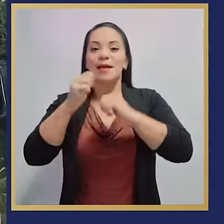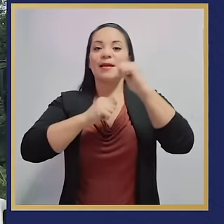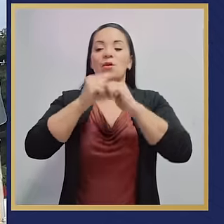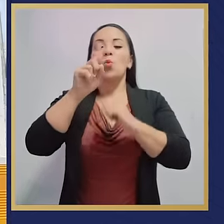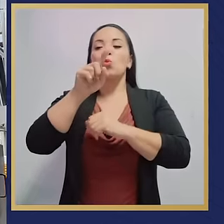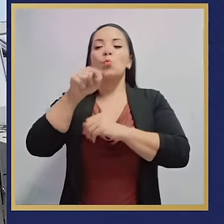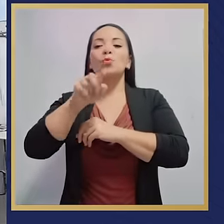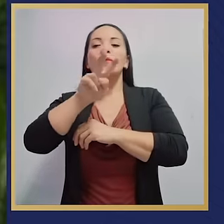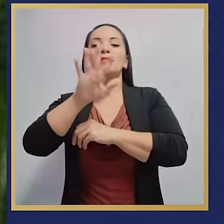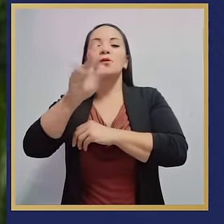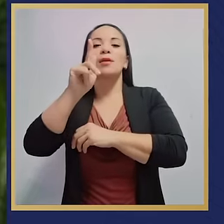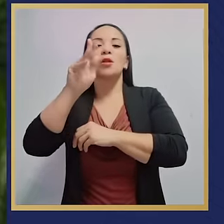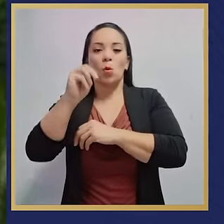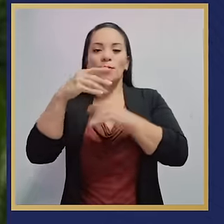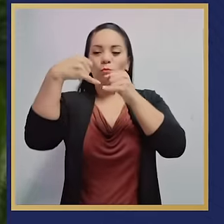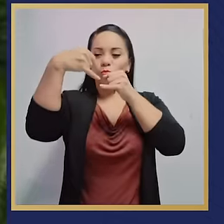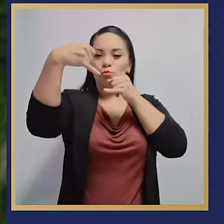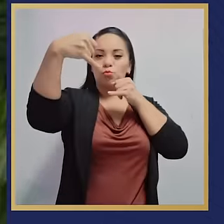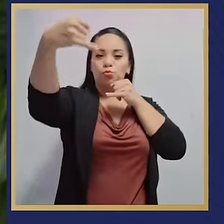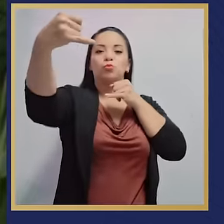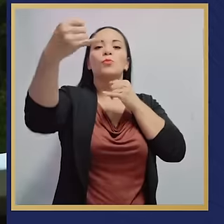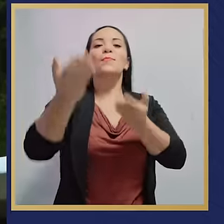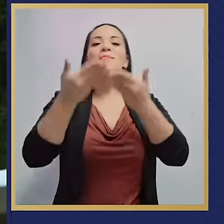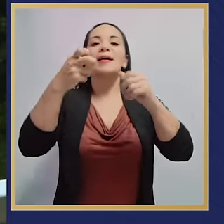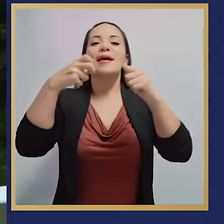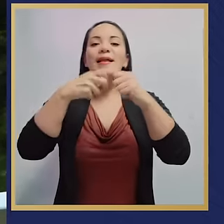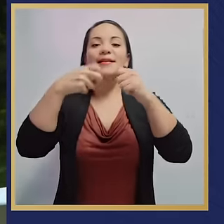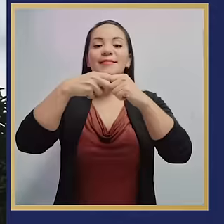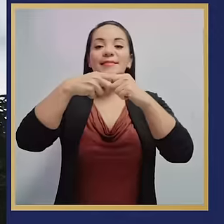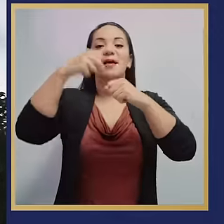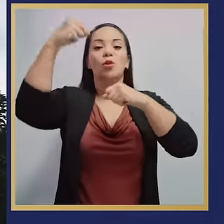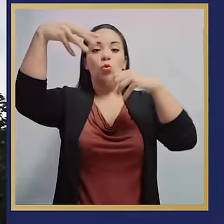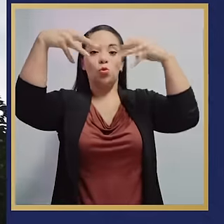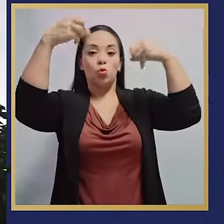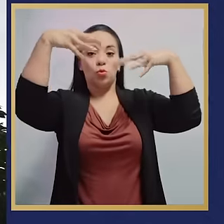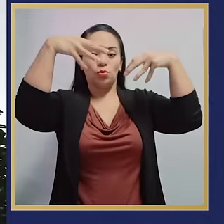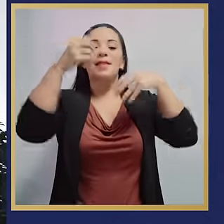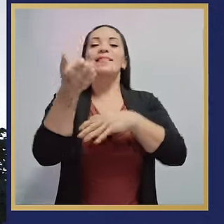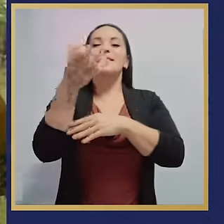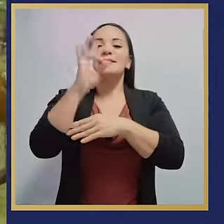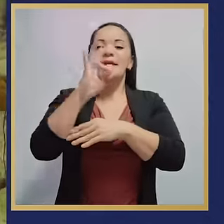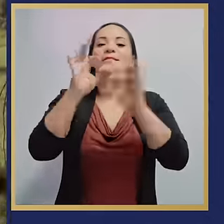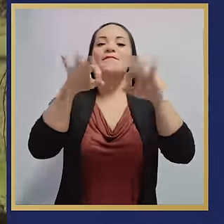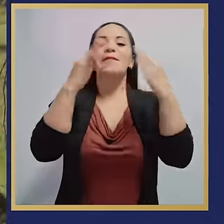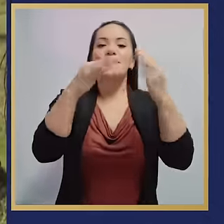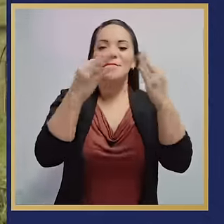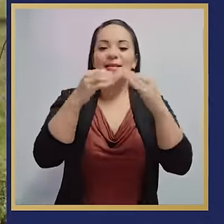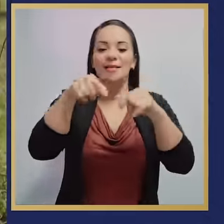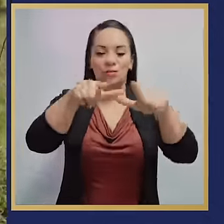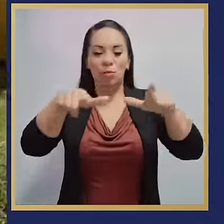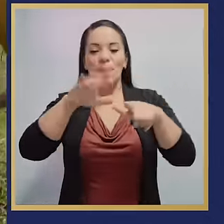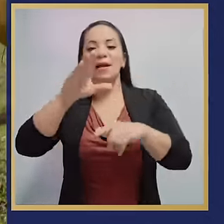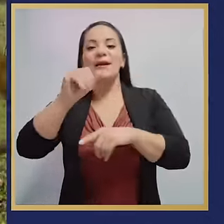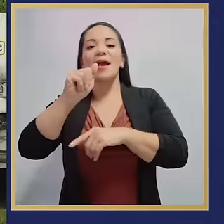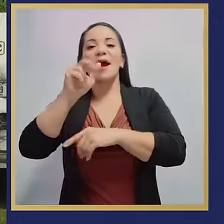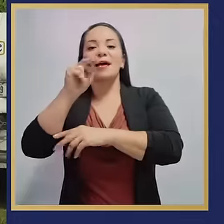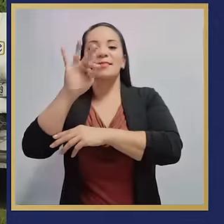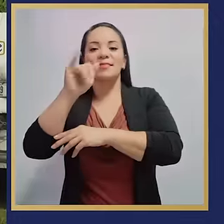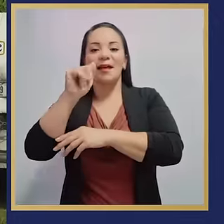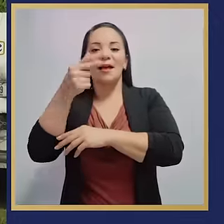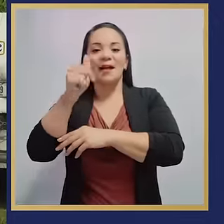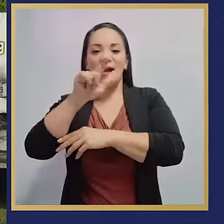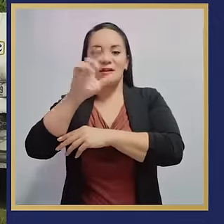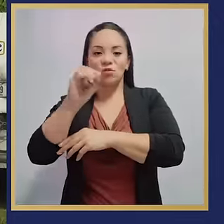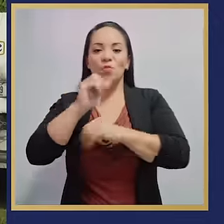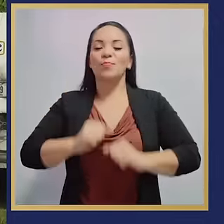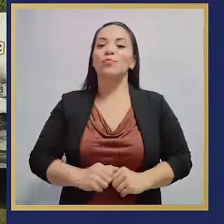construcción de 1.25 kilómetros de una línea que llevará luz a las primeras 17 familias de Cantagallo. Con